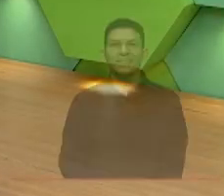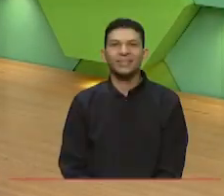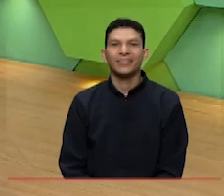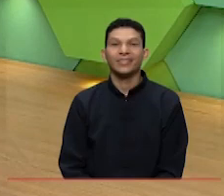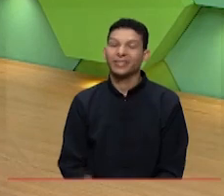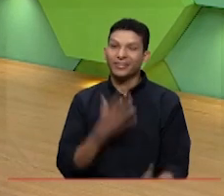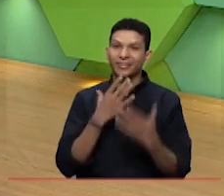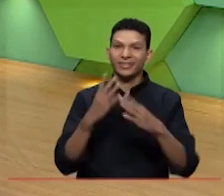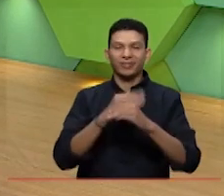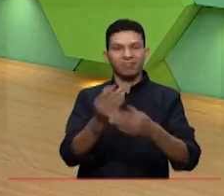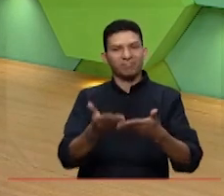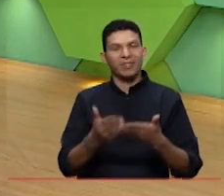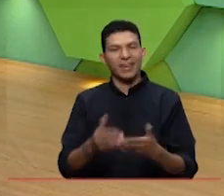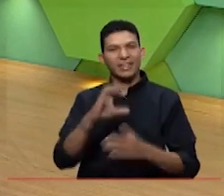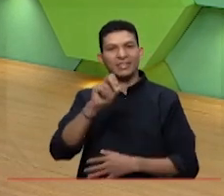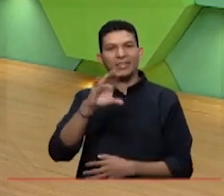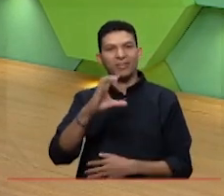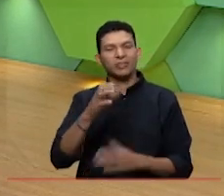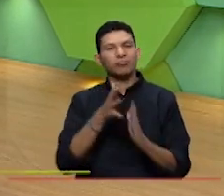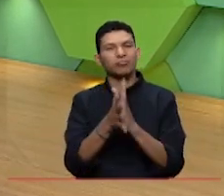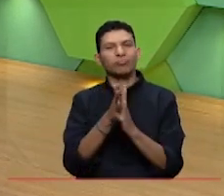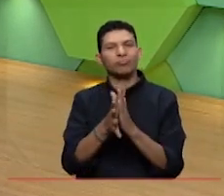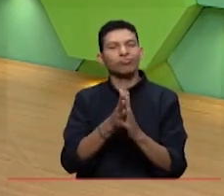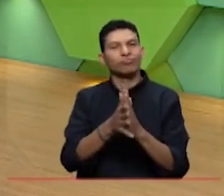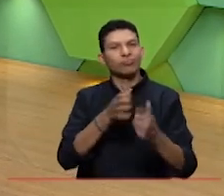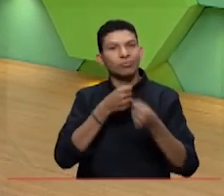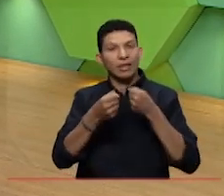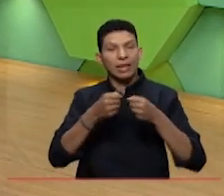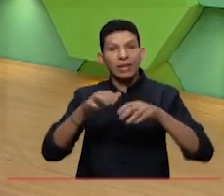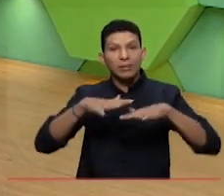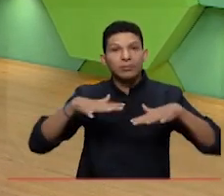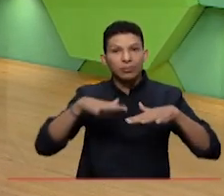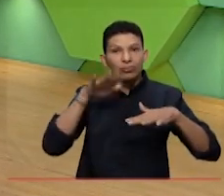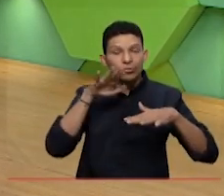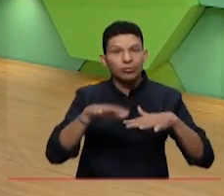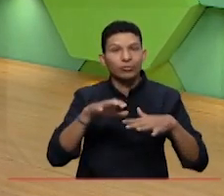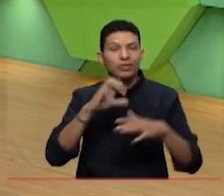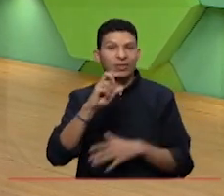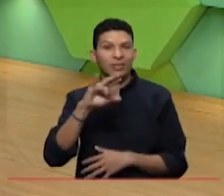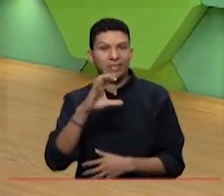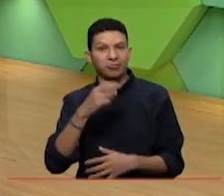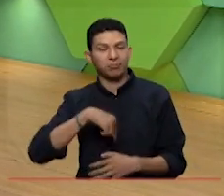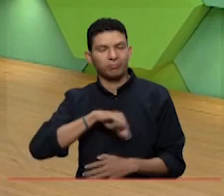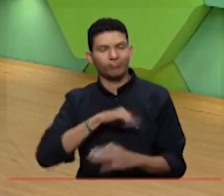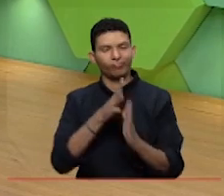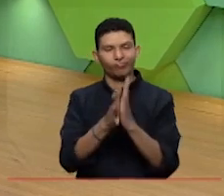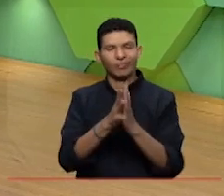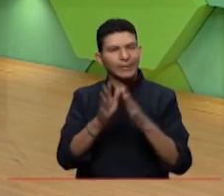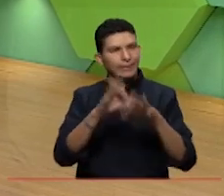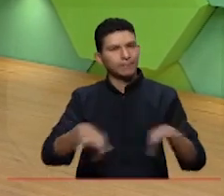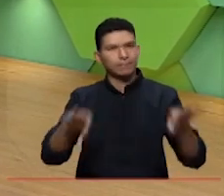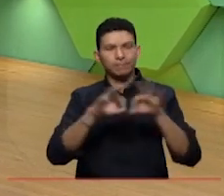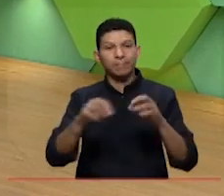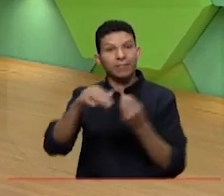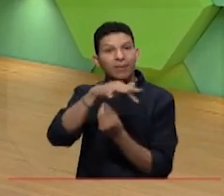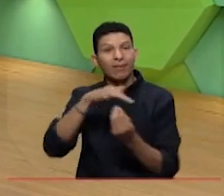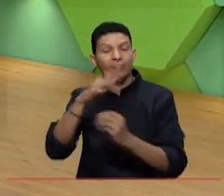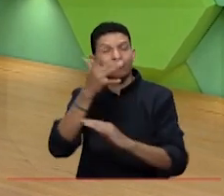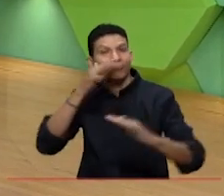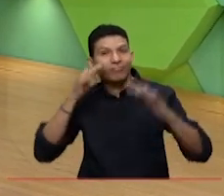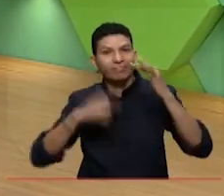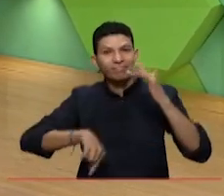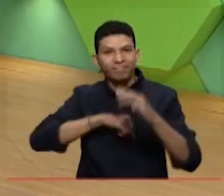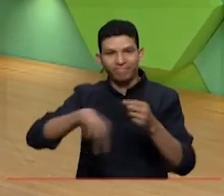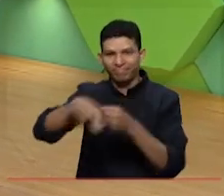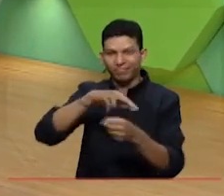de la CBC, el espacio de la Corporación Autónoma Regional del Valle del Cauca, con la información más importante sobre el medio ambiente en nuestra región.